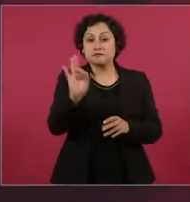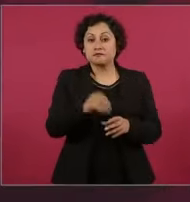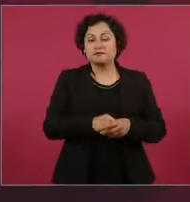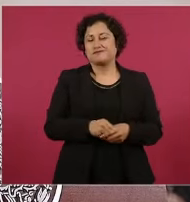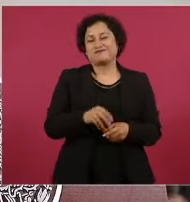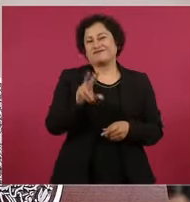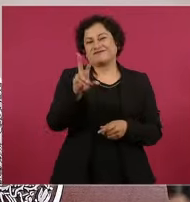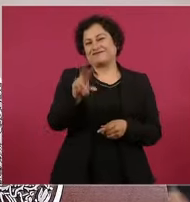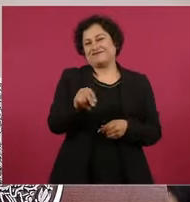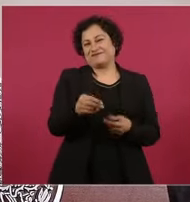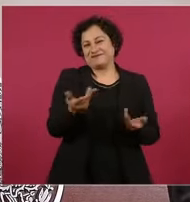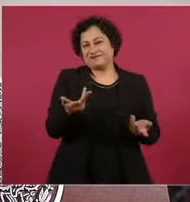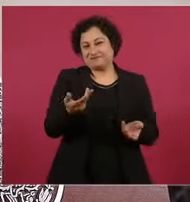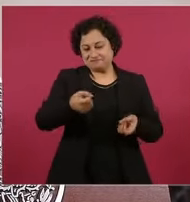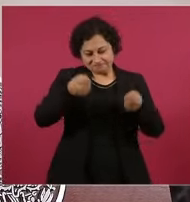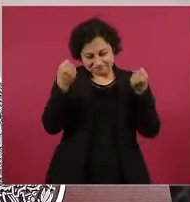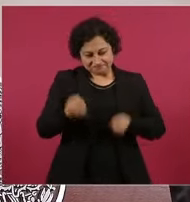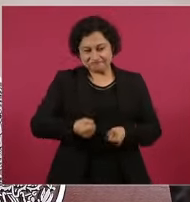algo trae,